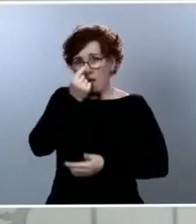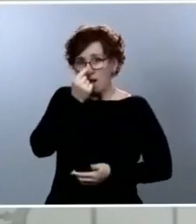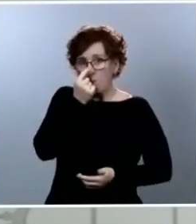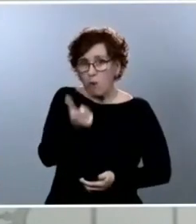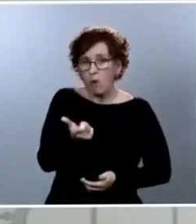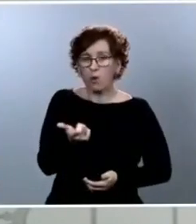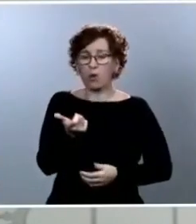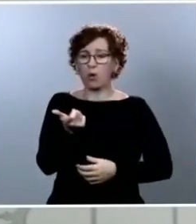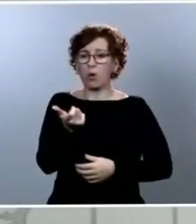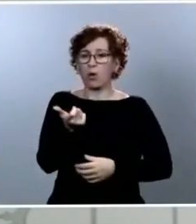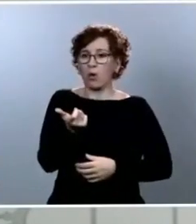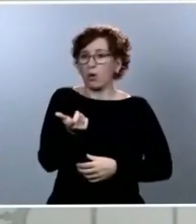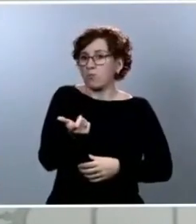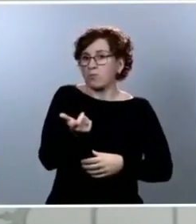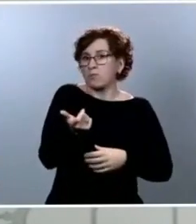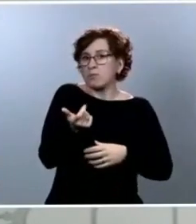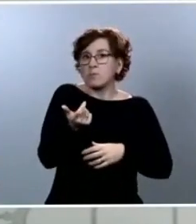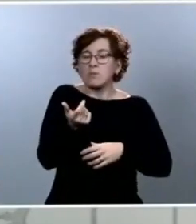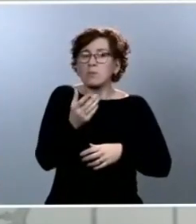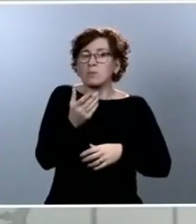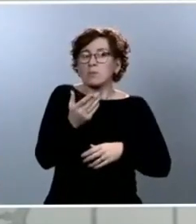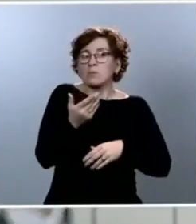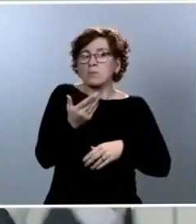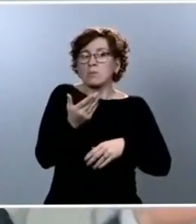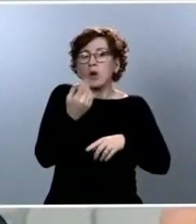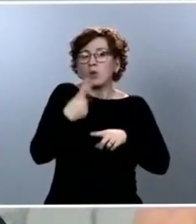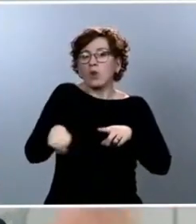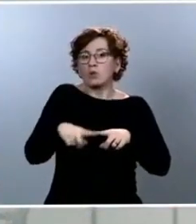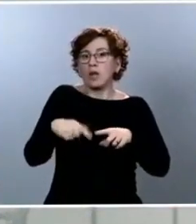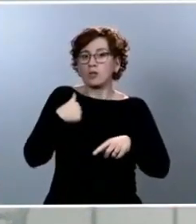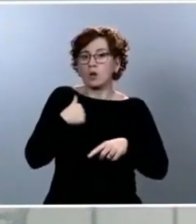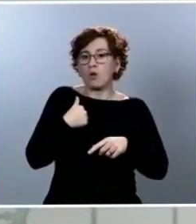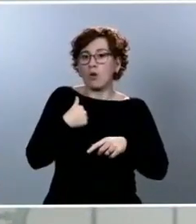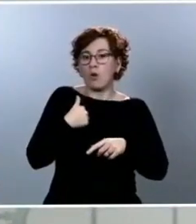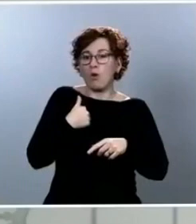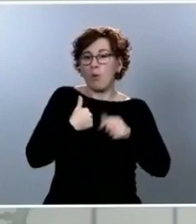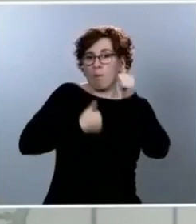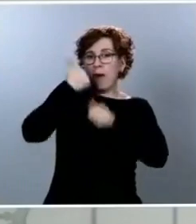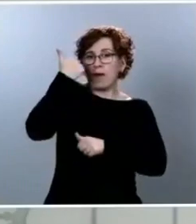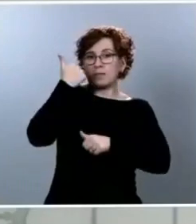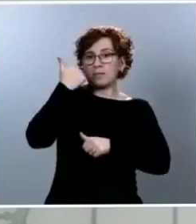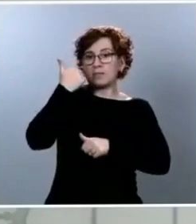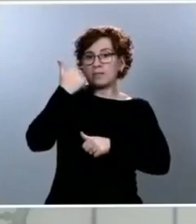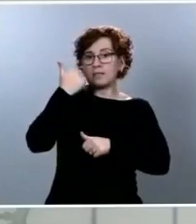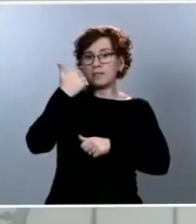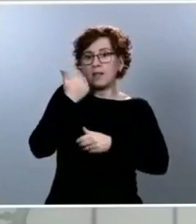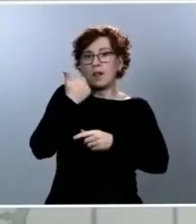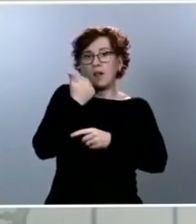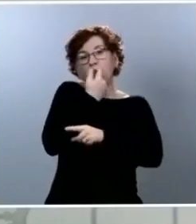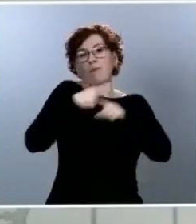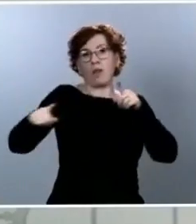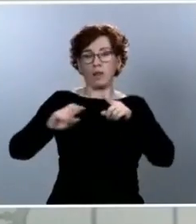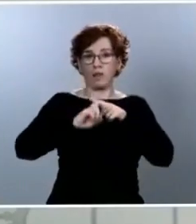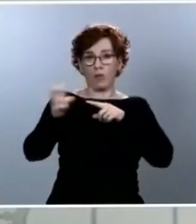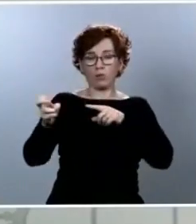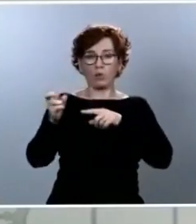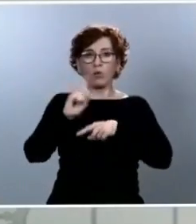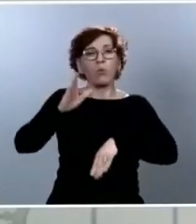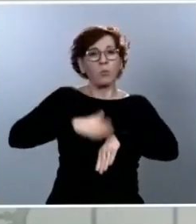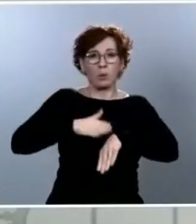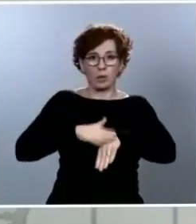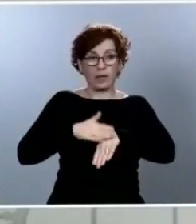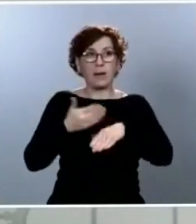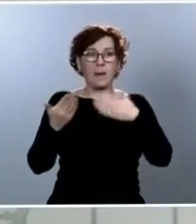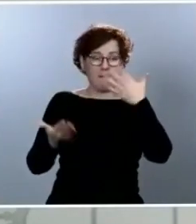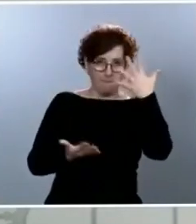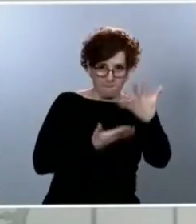distintas cosas o más cosas que el confinamiento que llevamos sufriendo desde hace ya semanas? Y tienen razón. Pero es cierto también, y esto